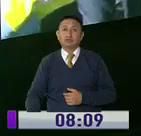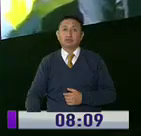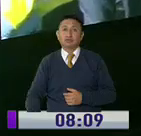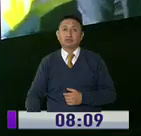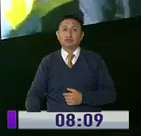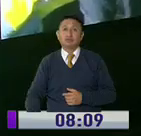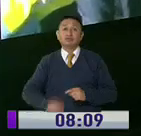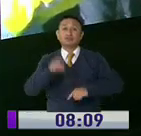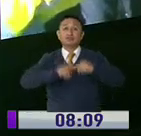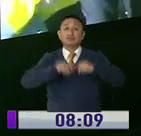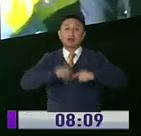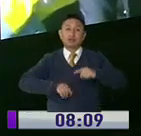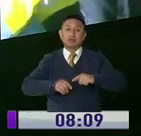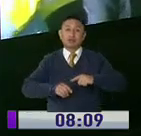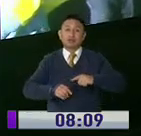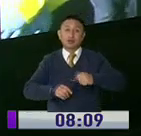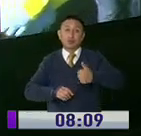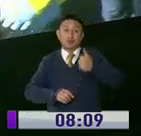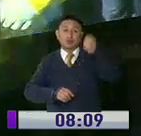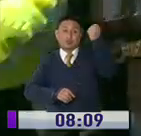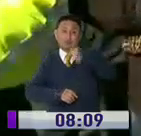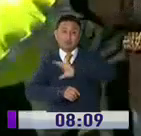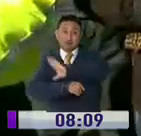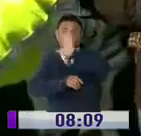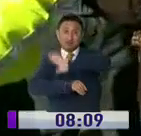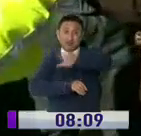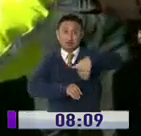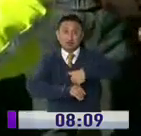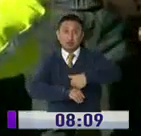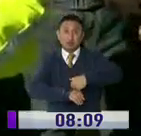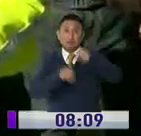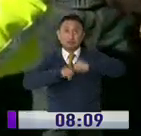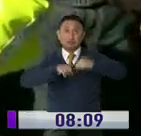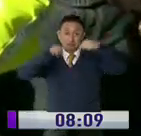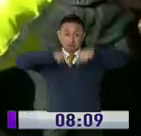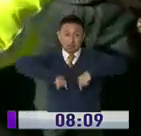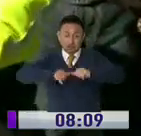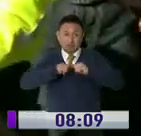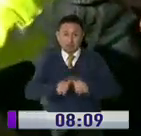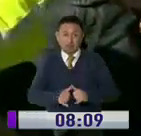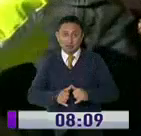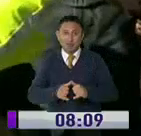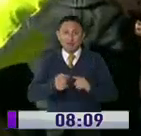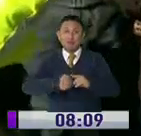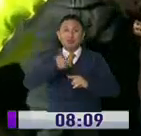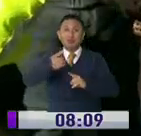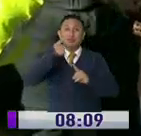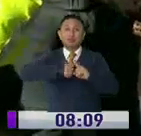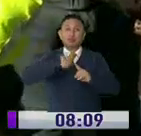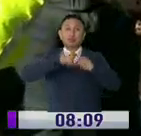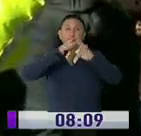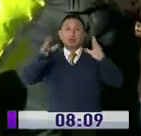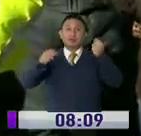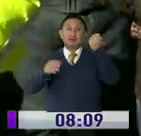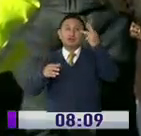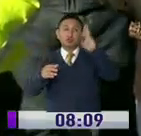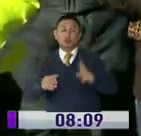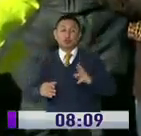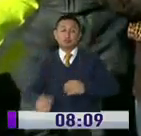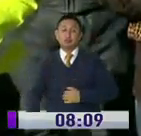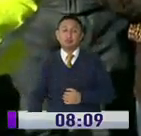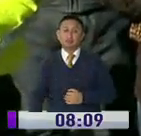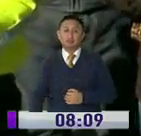Robert, amigos, el evidente, es una excelente mañana para todos ustedes. Así es, continuamos en los exteriores del mercado mayorista, acá en el sur de la capital.